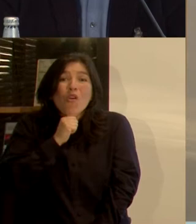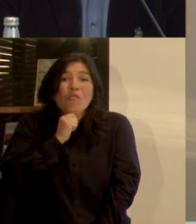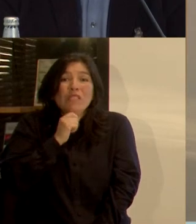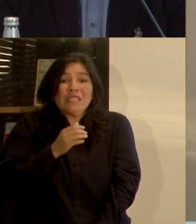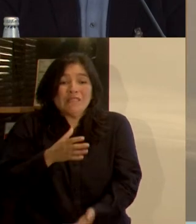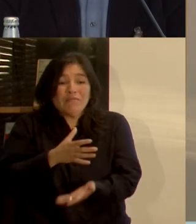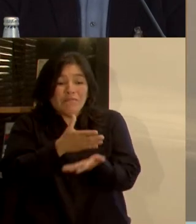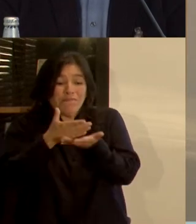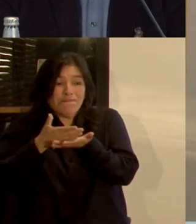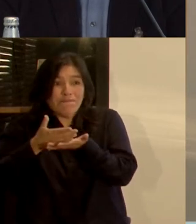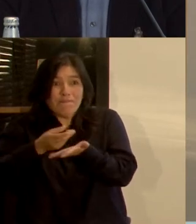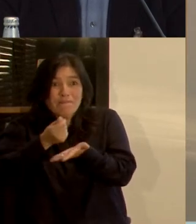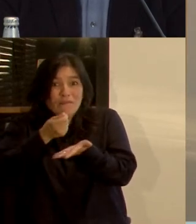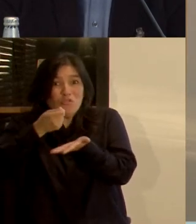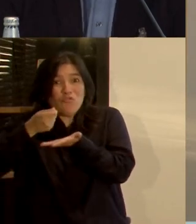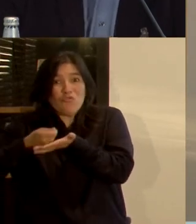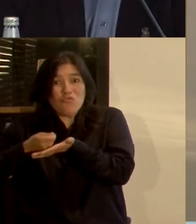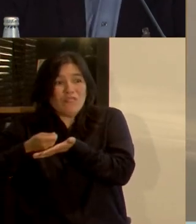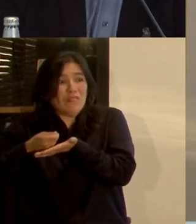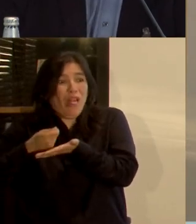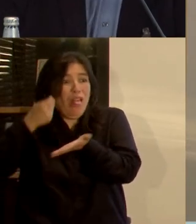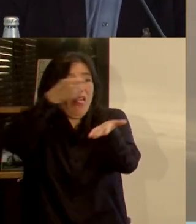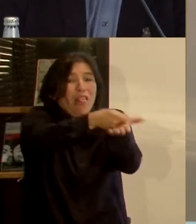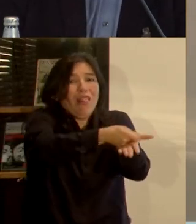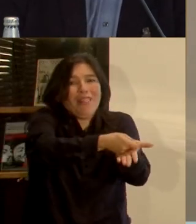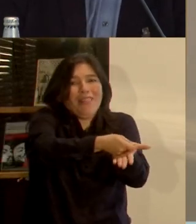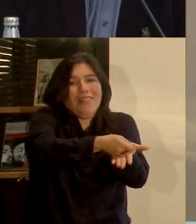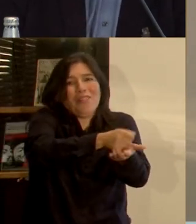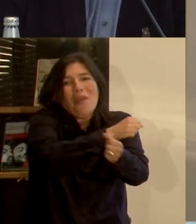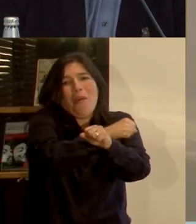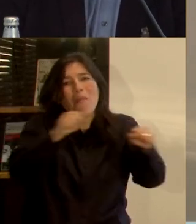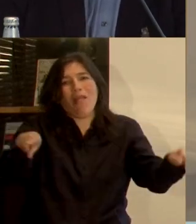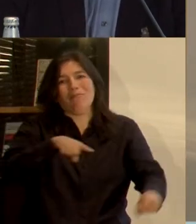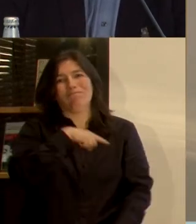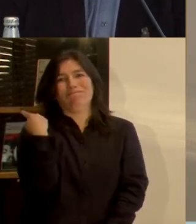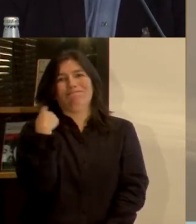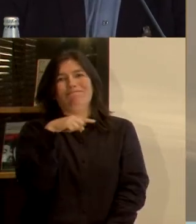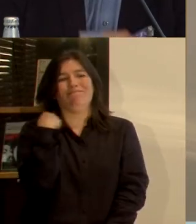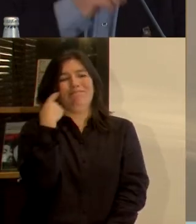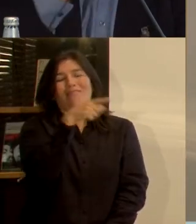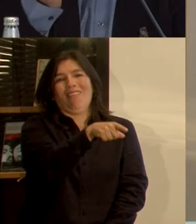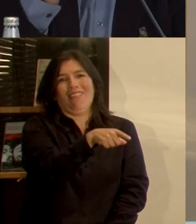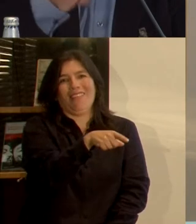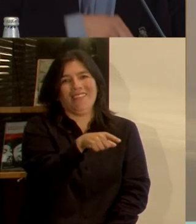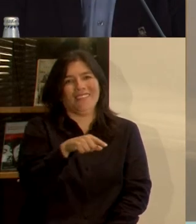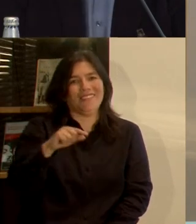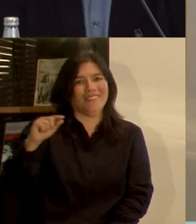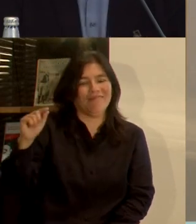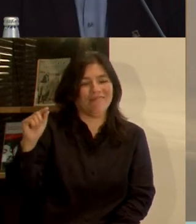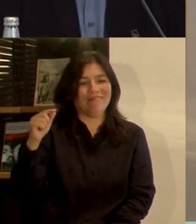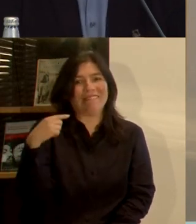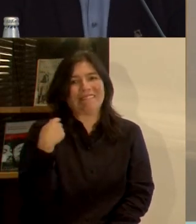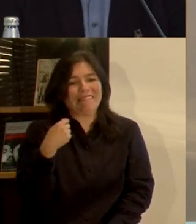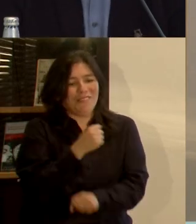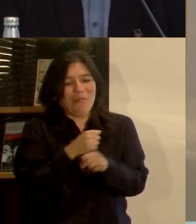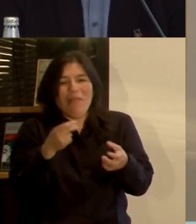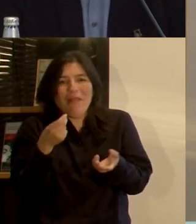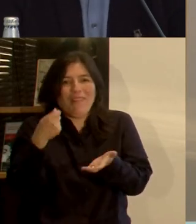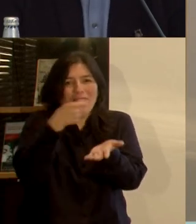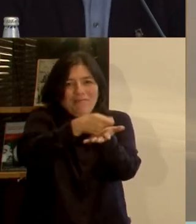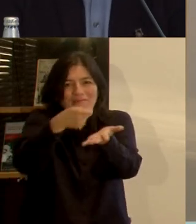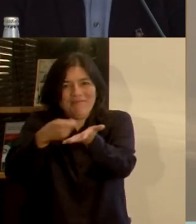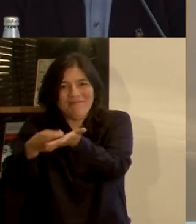tajada de la torta, es insuficiente frente a lo que pueden capturar los municipios de mal ingreso por el porcentaje del impuesto territorial de